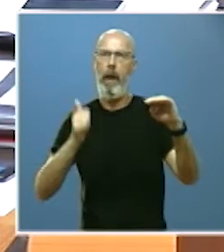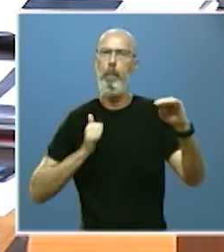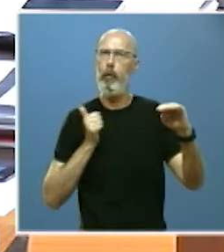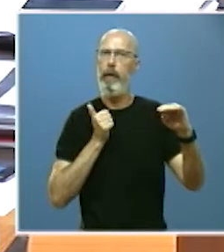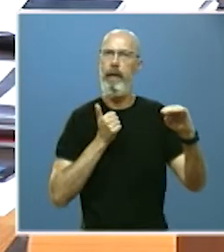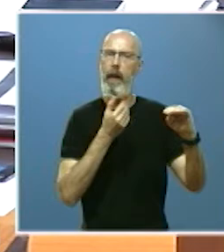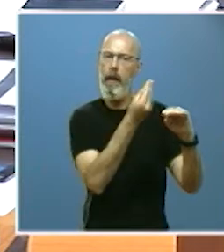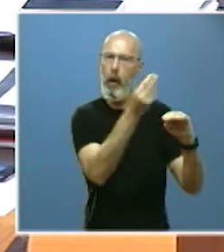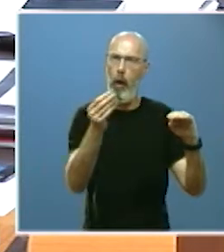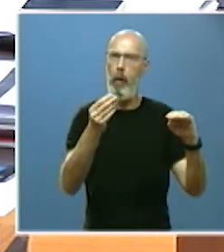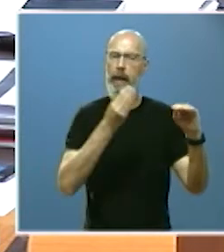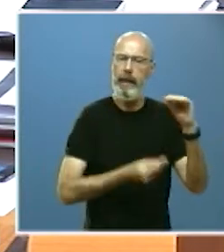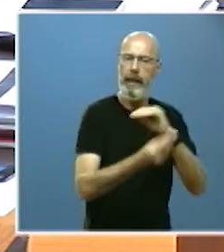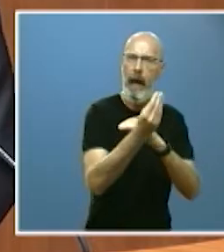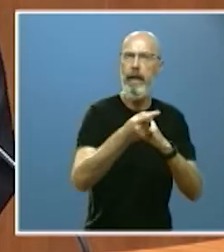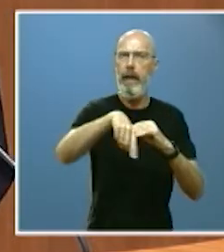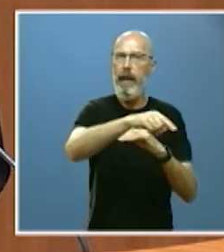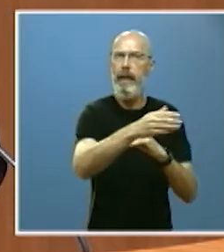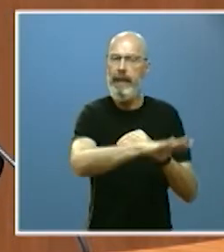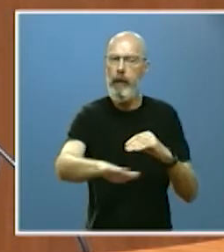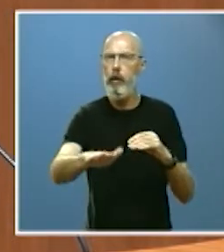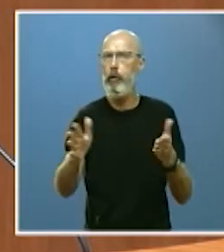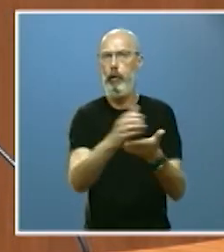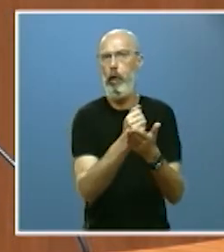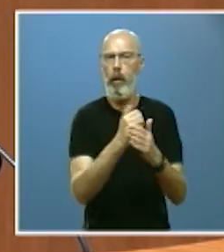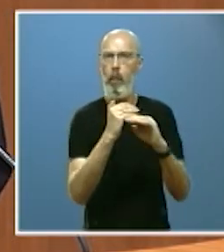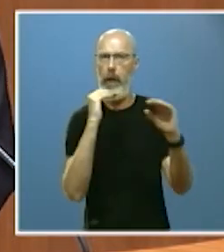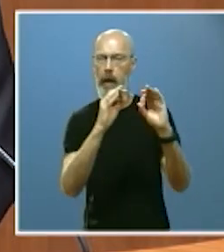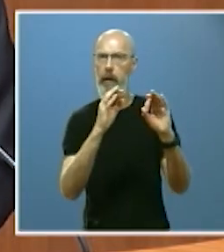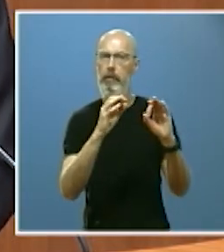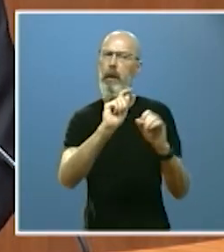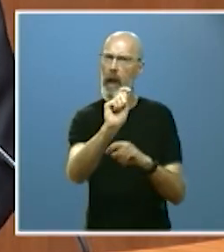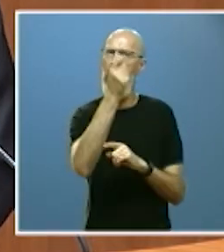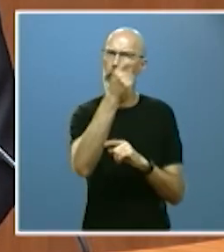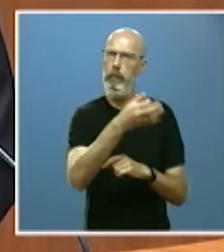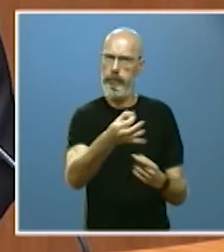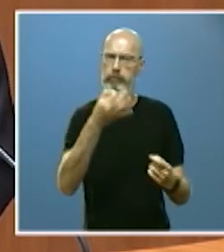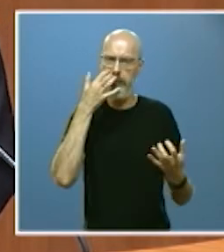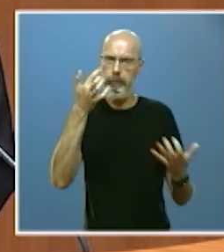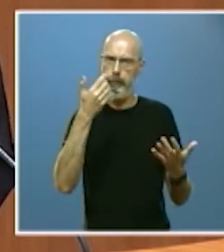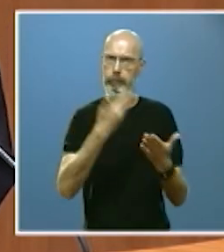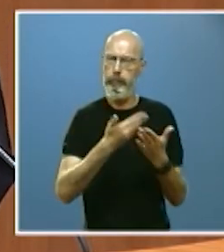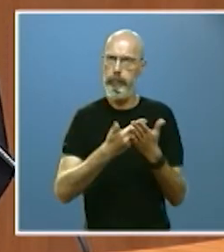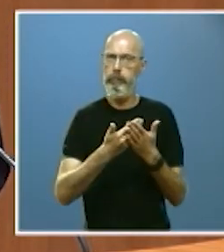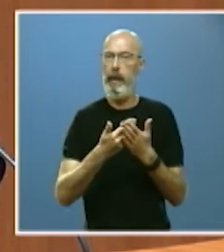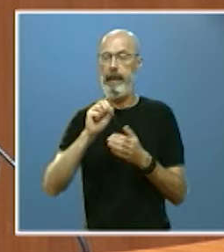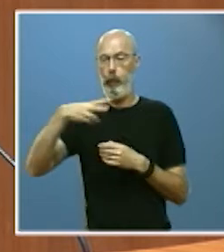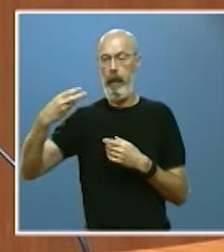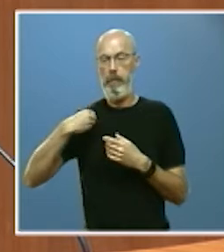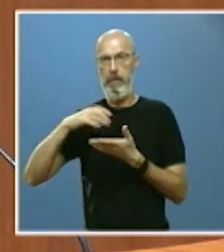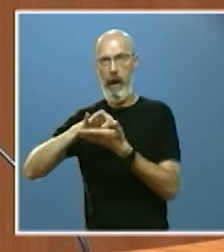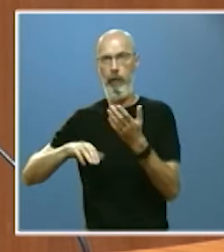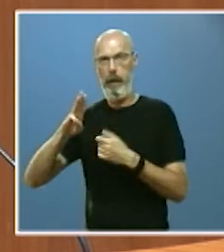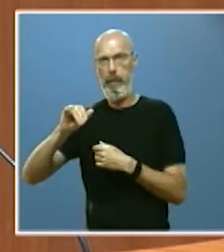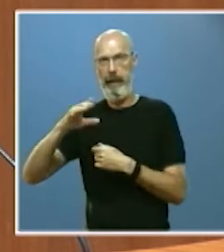que allí nacen y viven y por cierto lo hace con éxito los resultados reconocidos por PISA se producen sin apenas diferencias